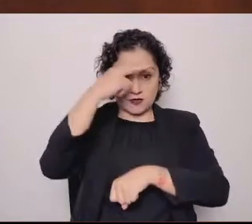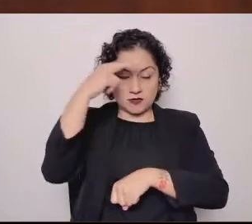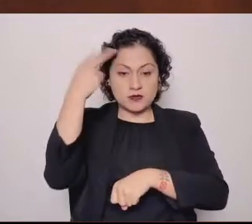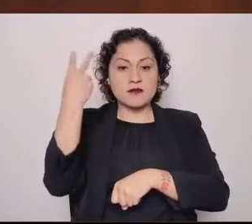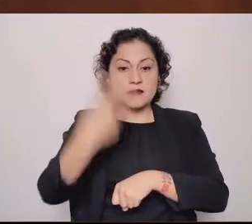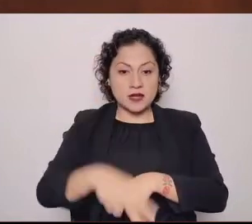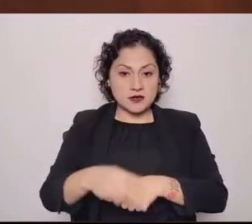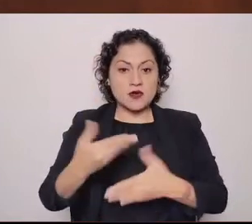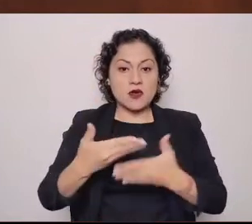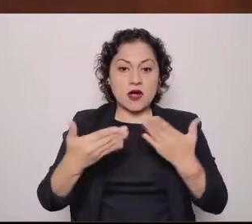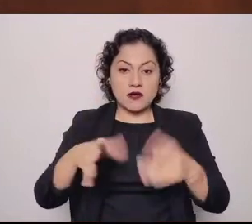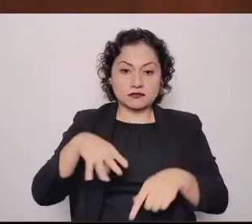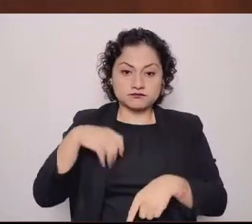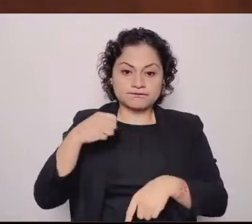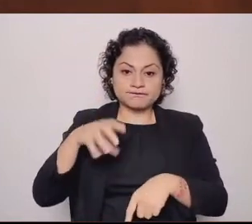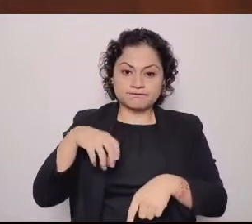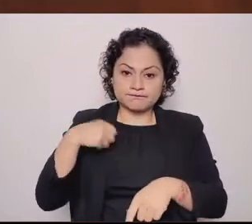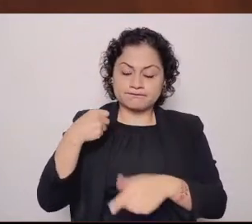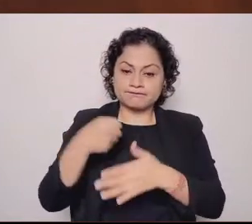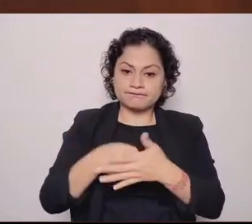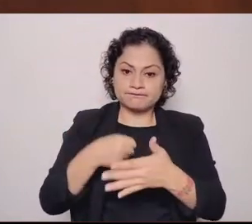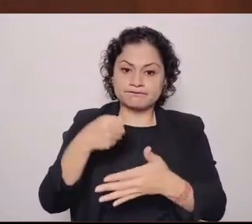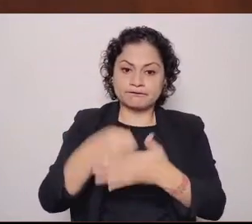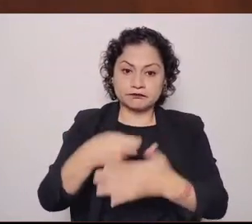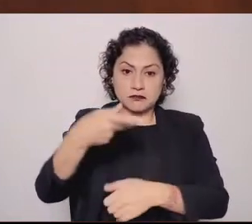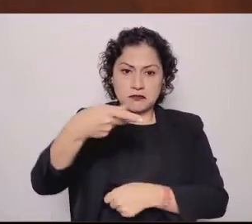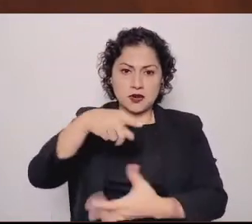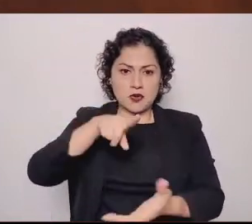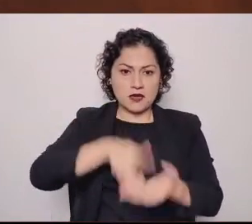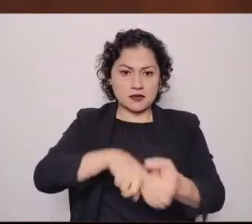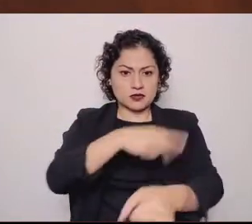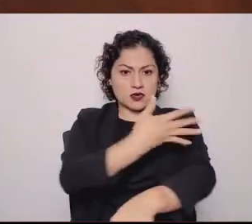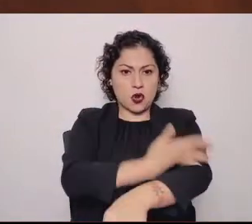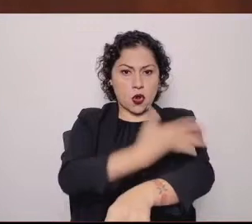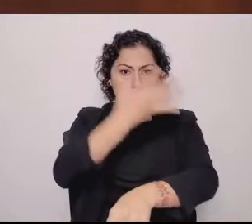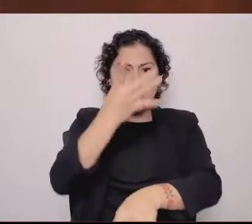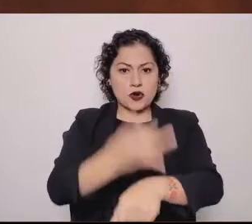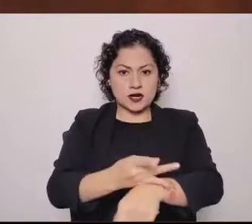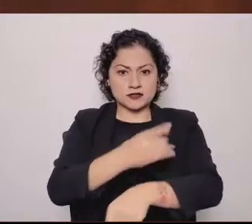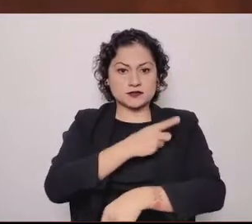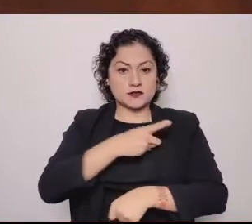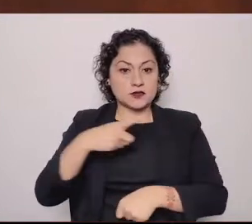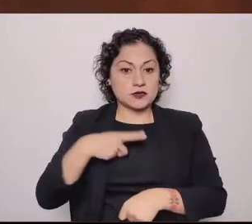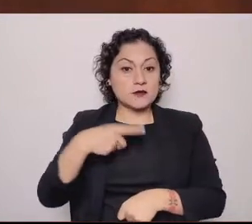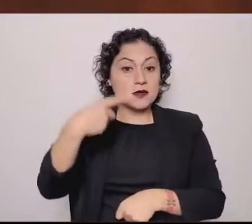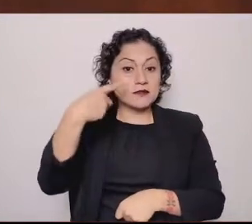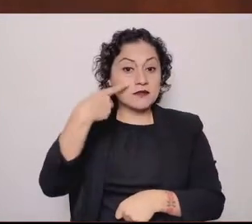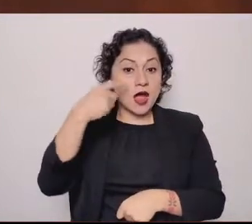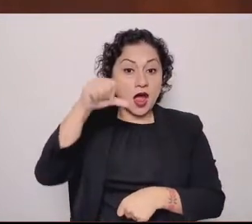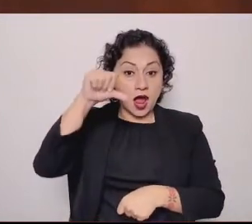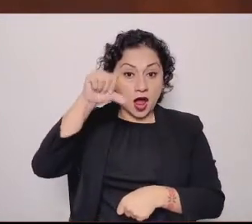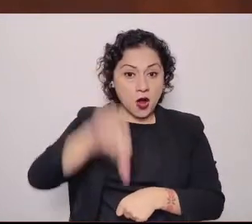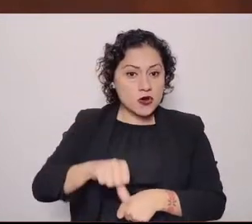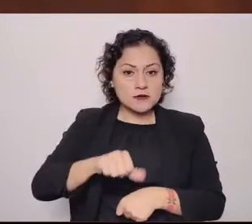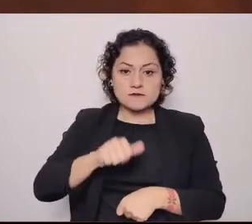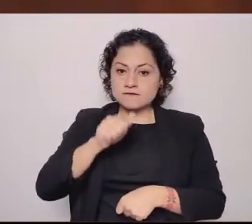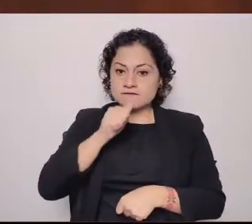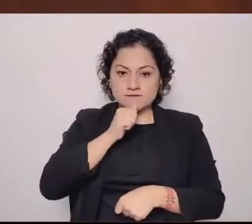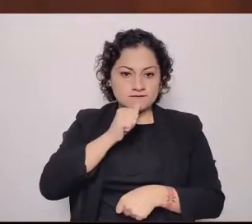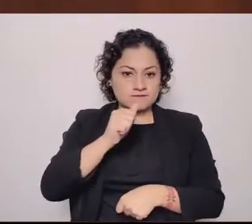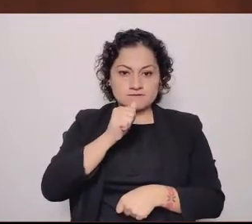pero que seamos honestos, el día de hoy no se cuenta con el respaldo suficiente de las